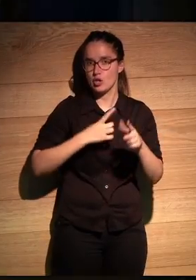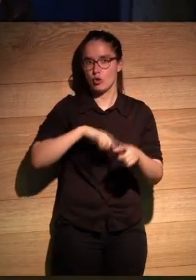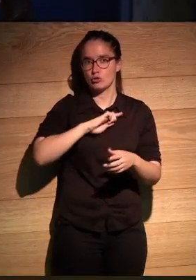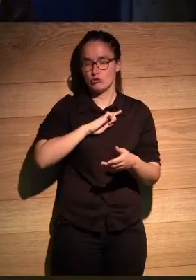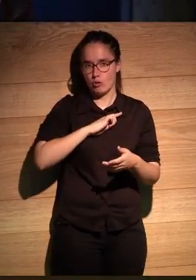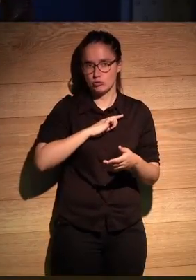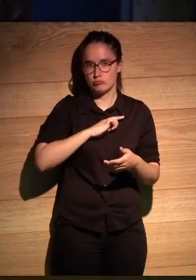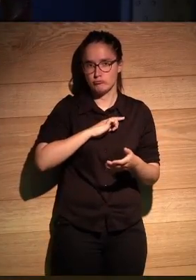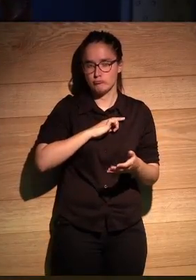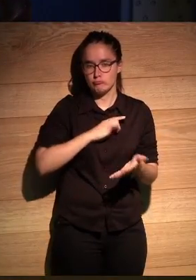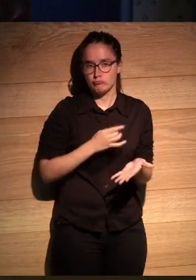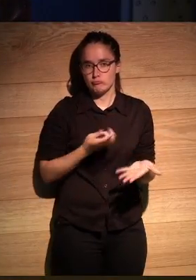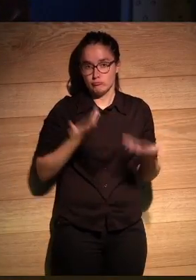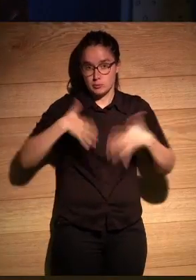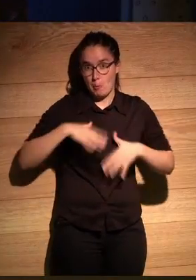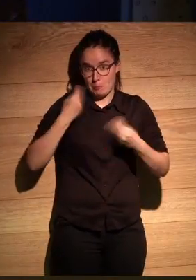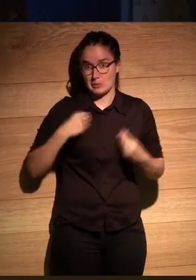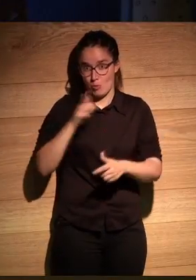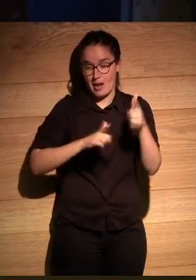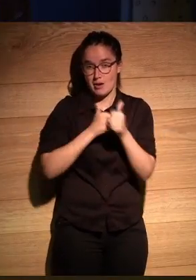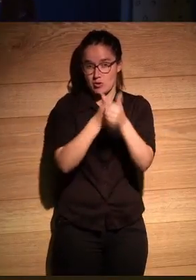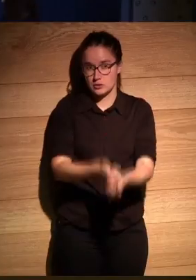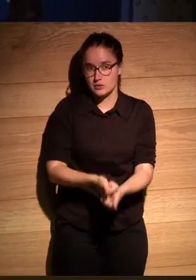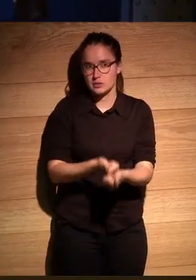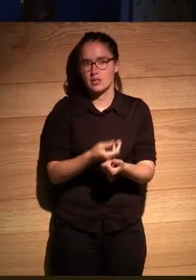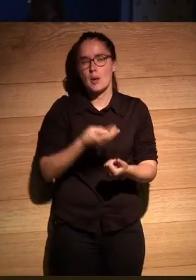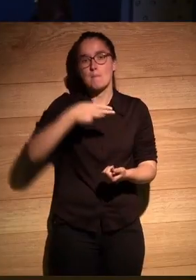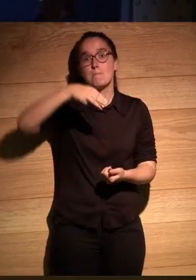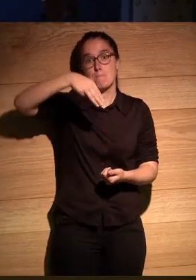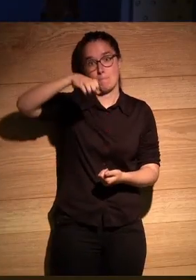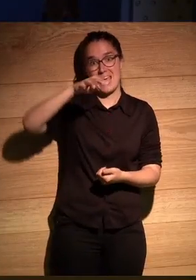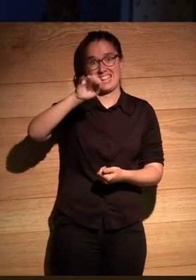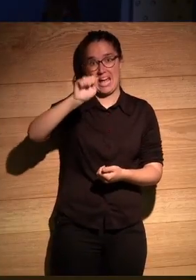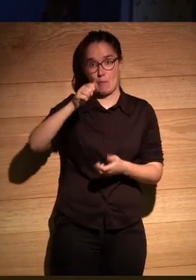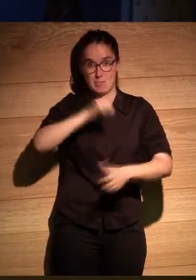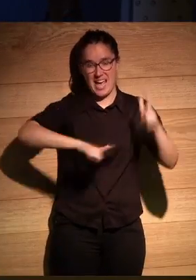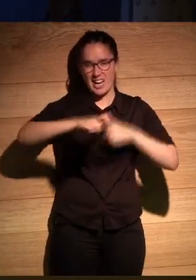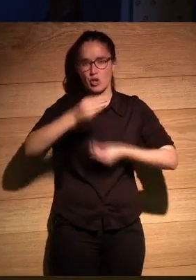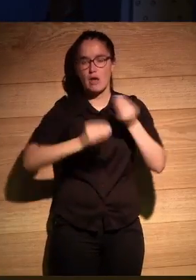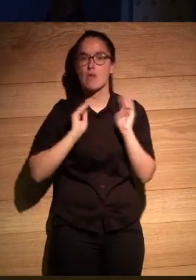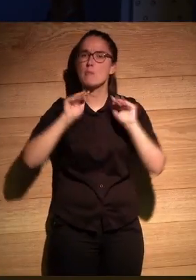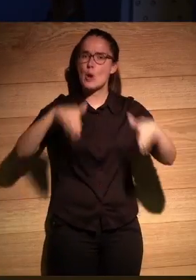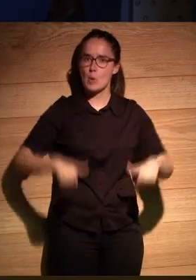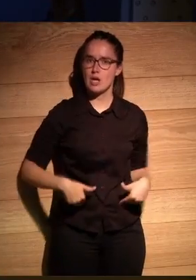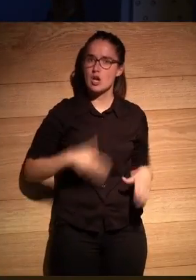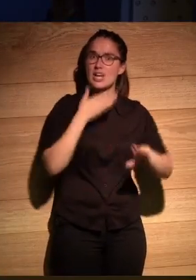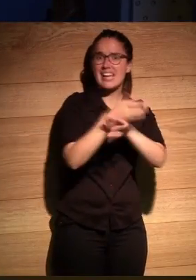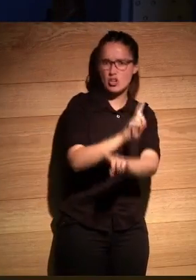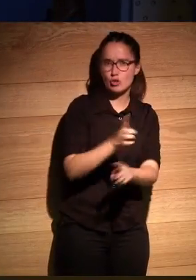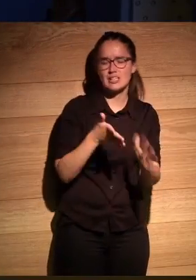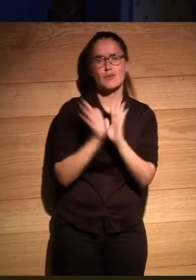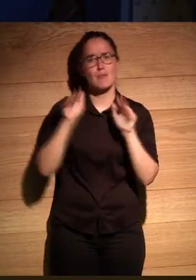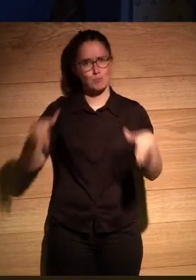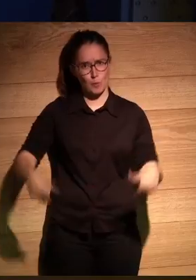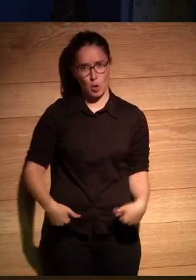en metaviajeros el viajero lo que hace es volver no ir sino volver